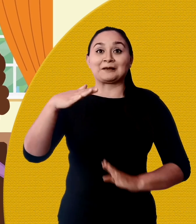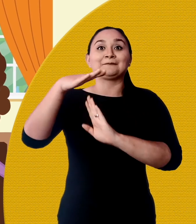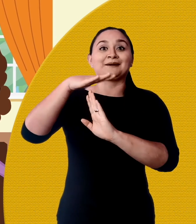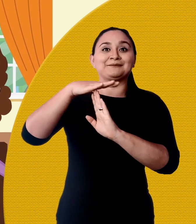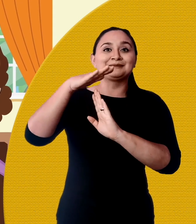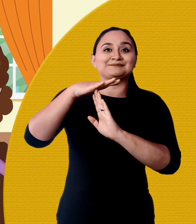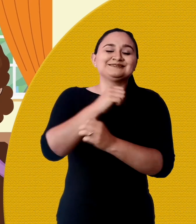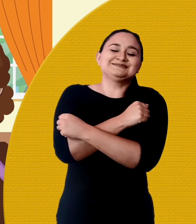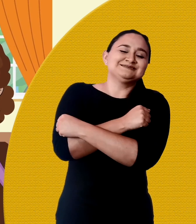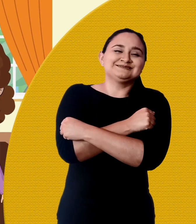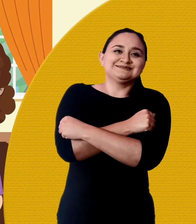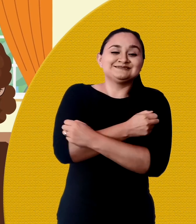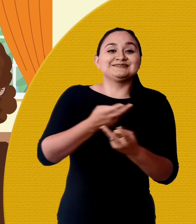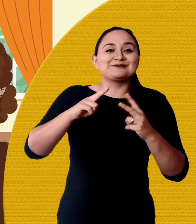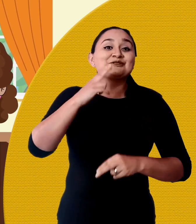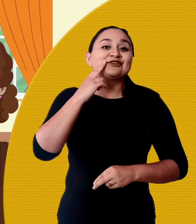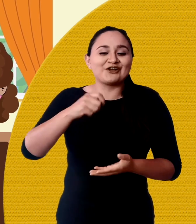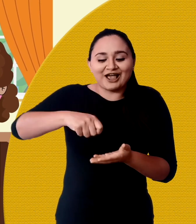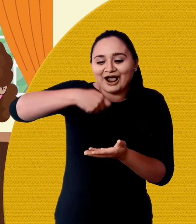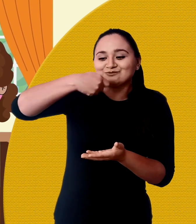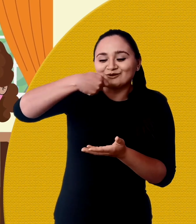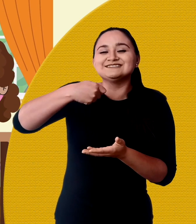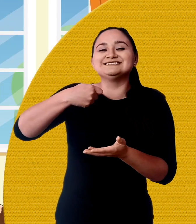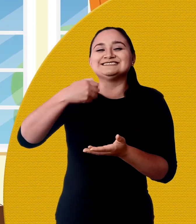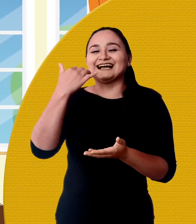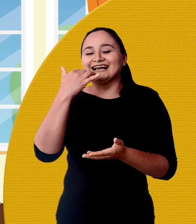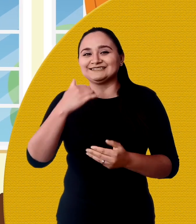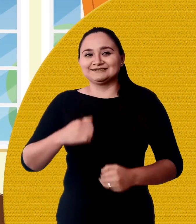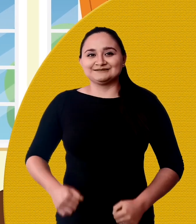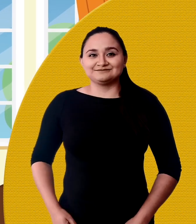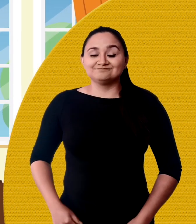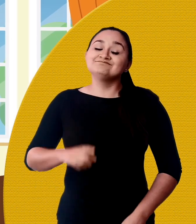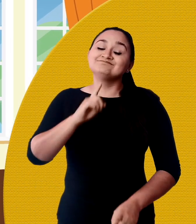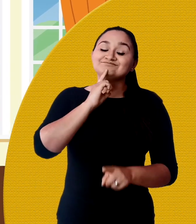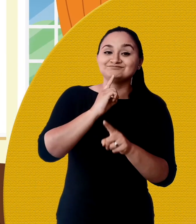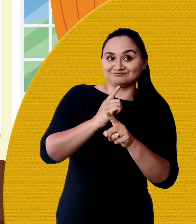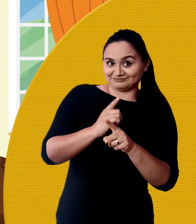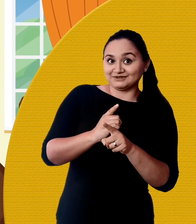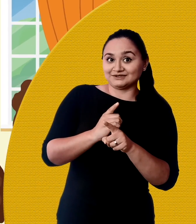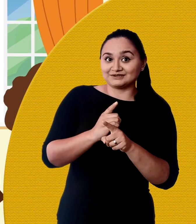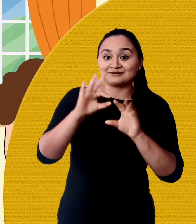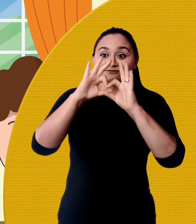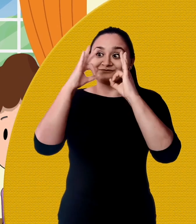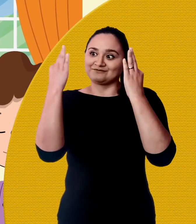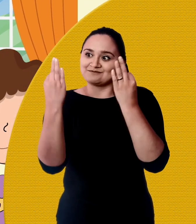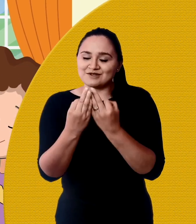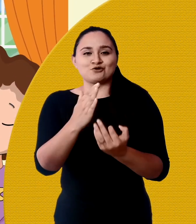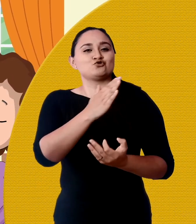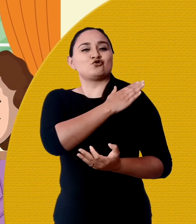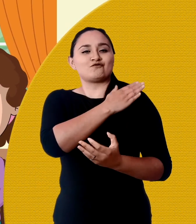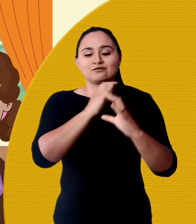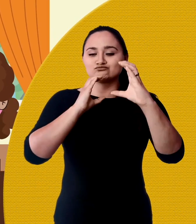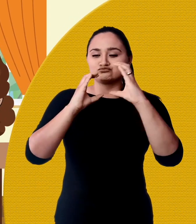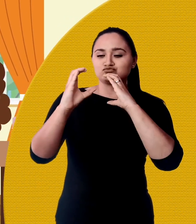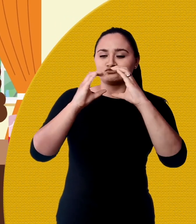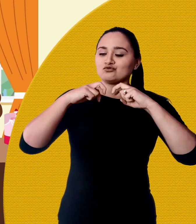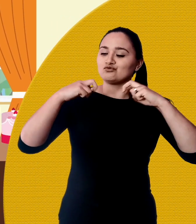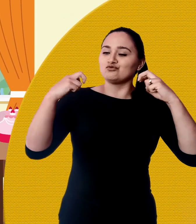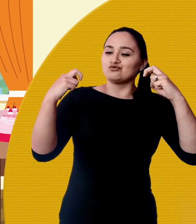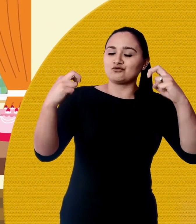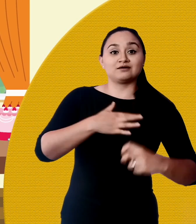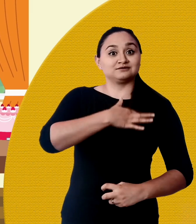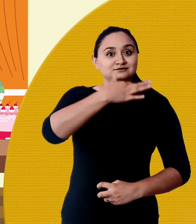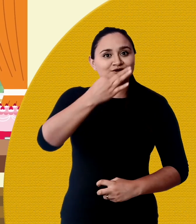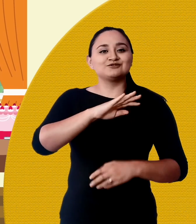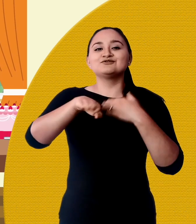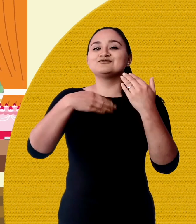pases y comernos un pastel. Tienen razón. Si nos tenemos confianza y nos hablamos con sinceridad,